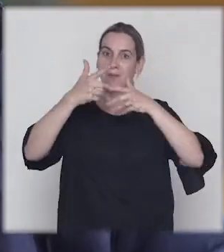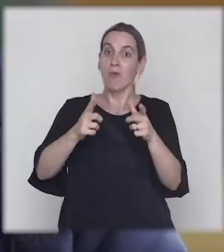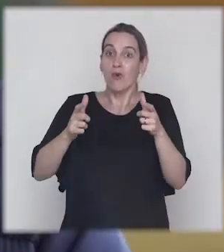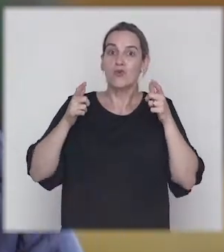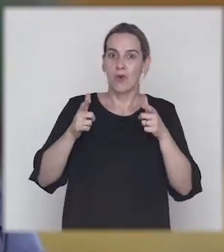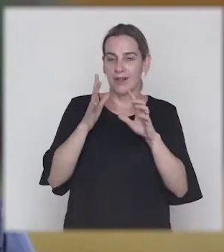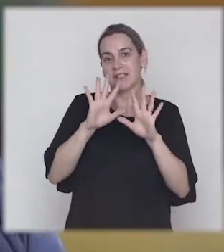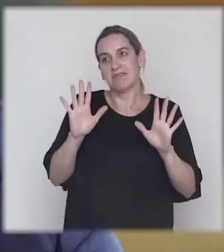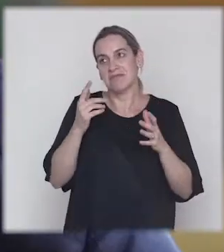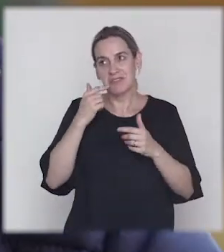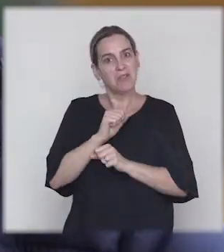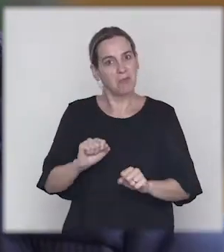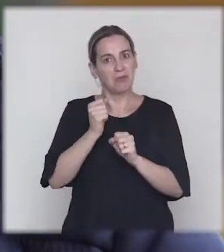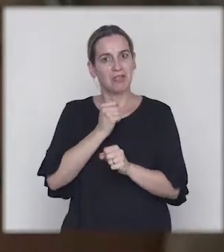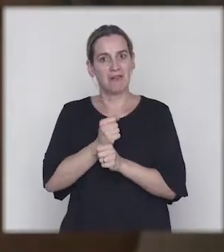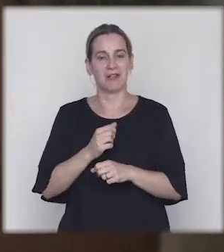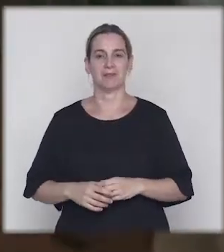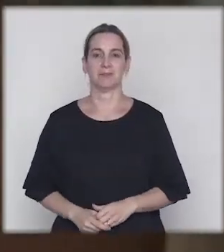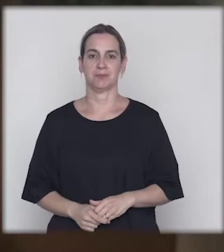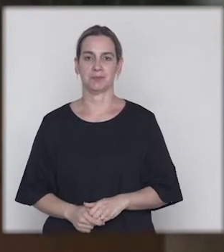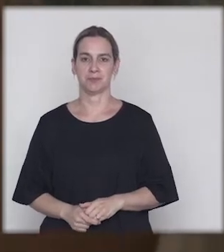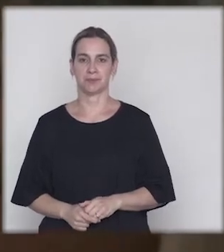por suerte, y se pudo trabajar bien.